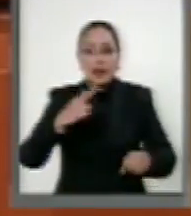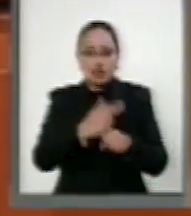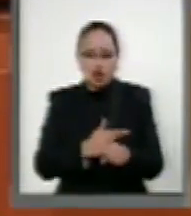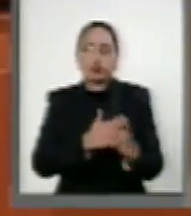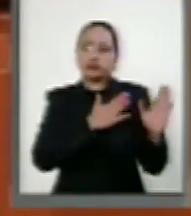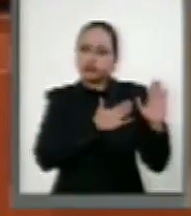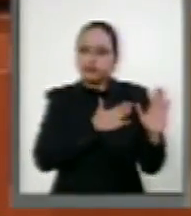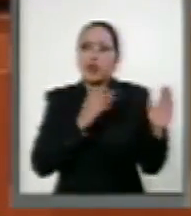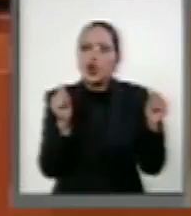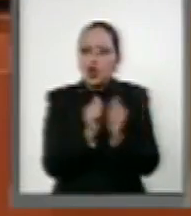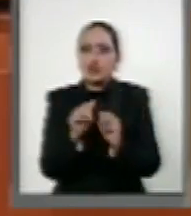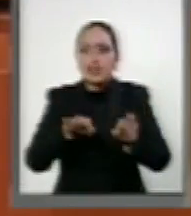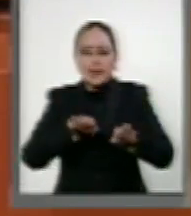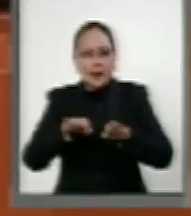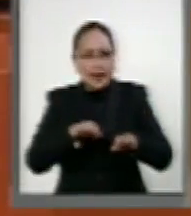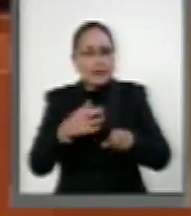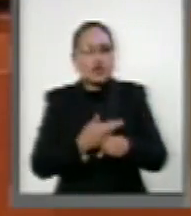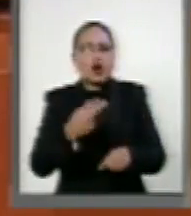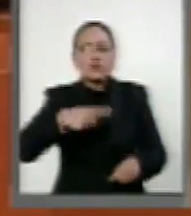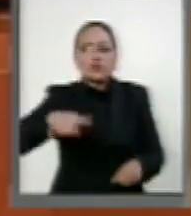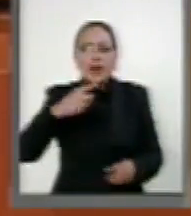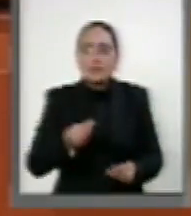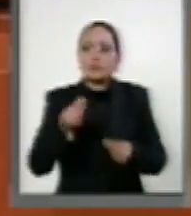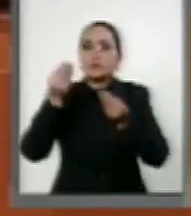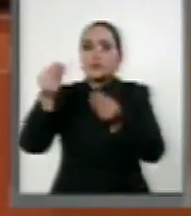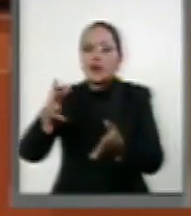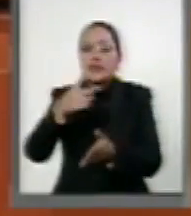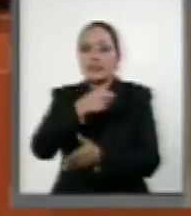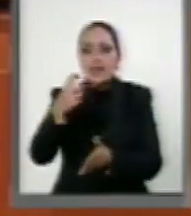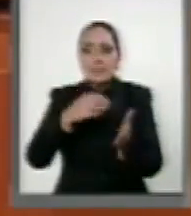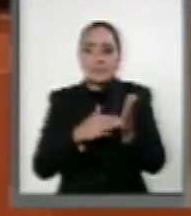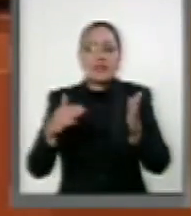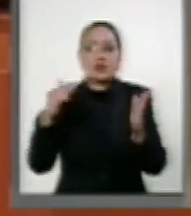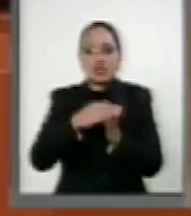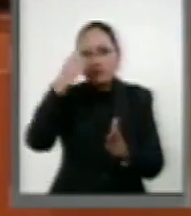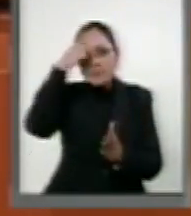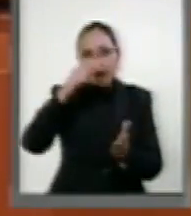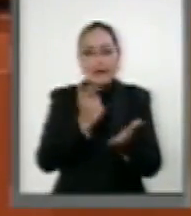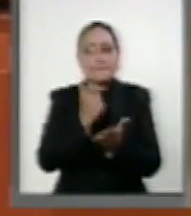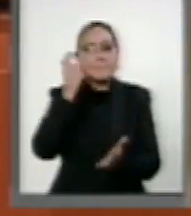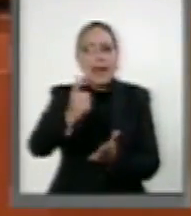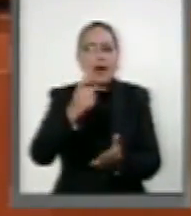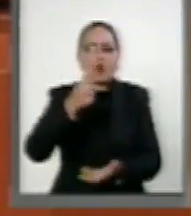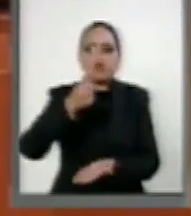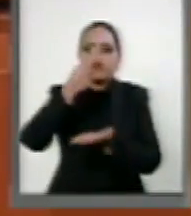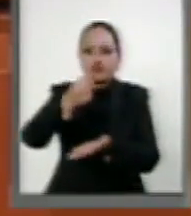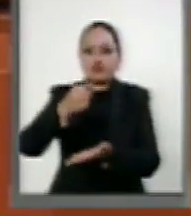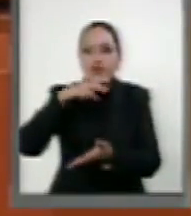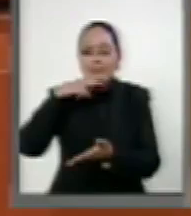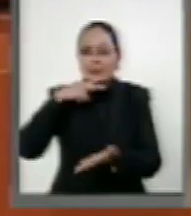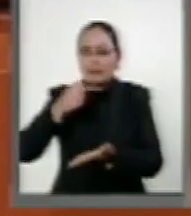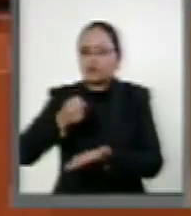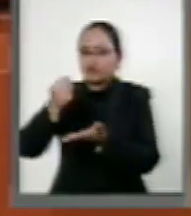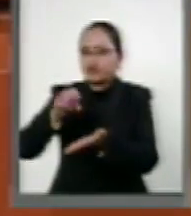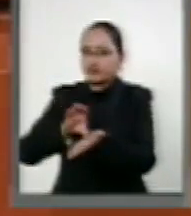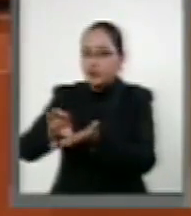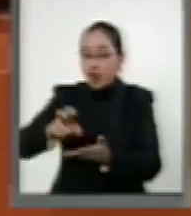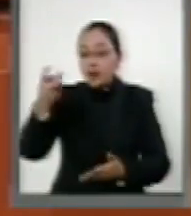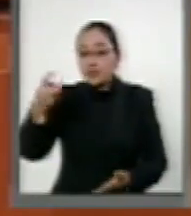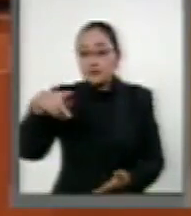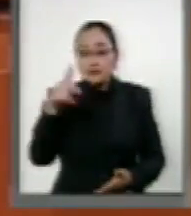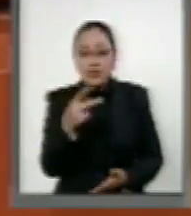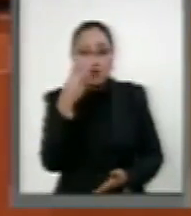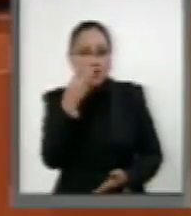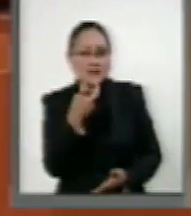y administrativos a dar 100 millones de pesos para el pago de los aguinaldos. Esta acción, ampliamente publicitada,